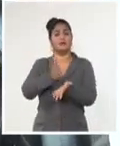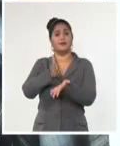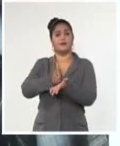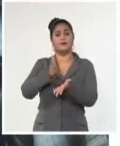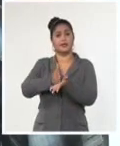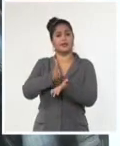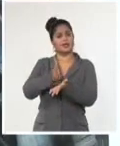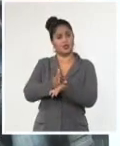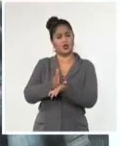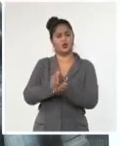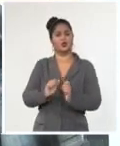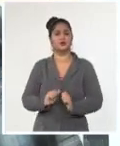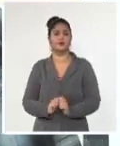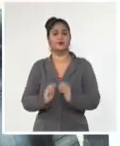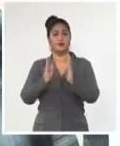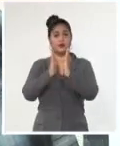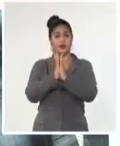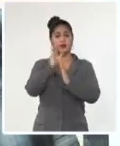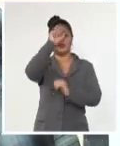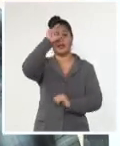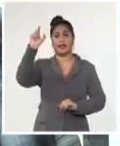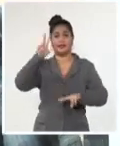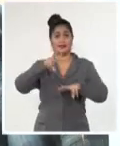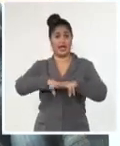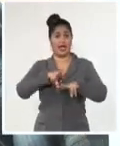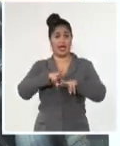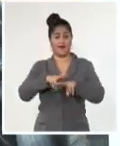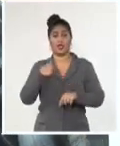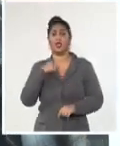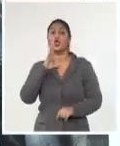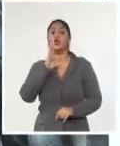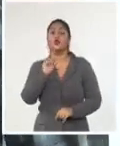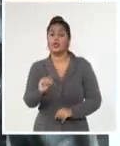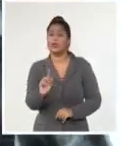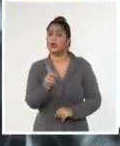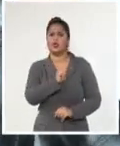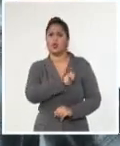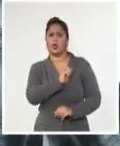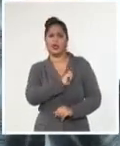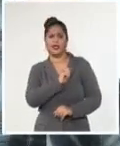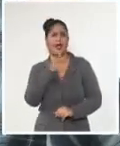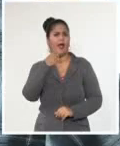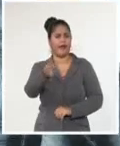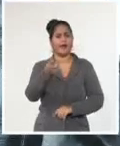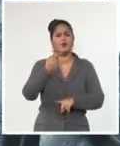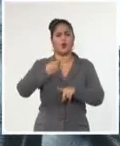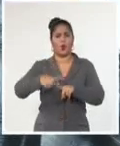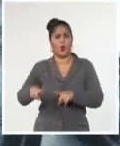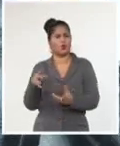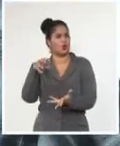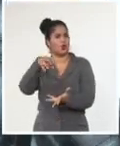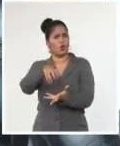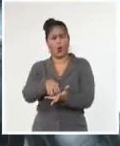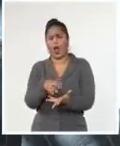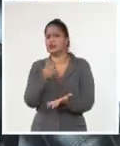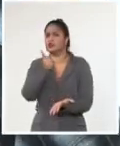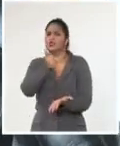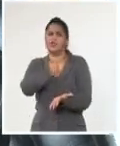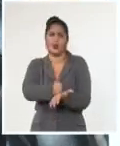le dije al misionero norteamericano que yo no quería ir a un pueblo o a una ciudad